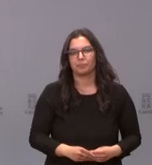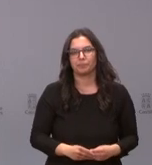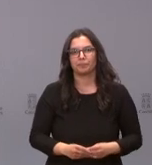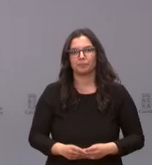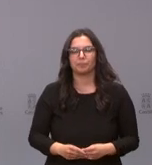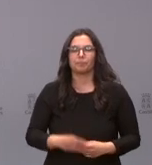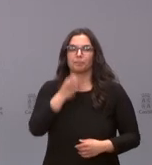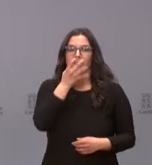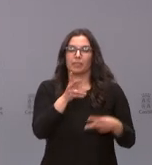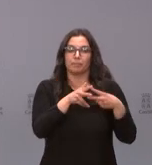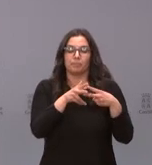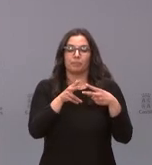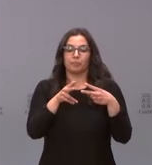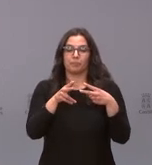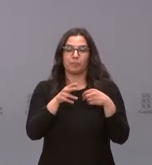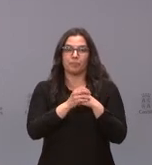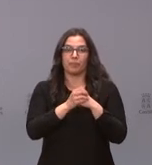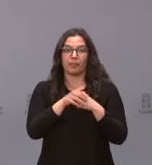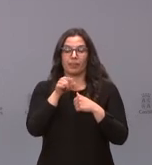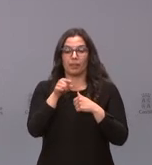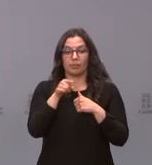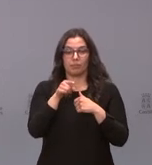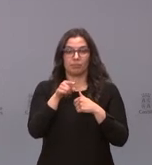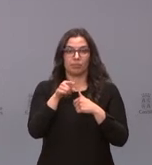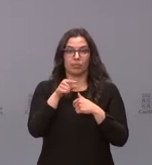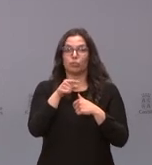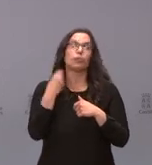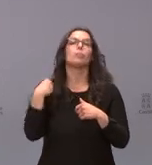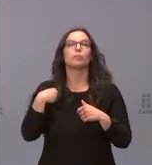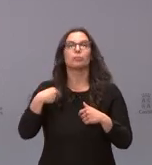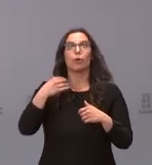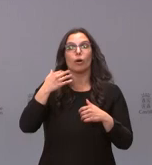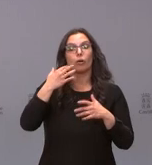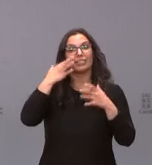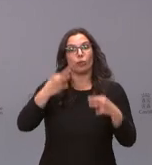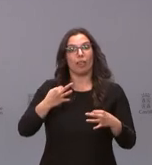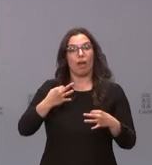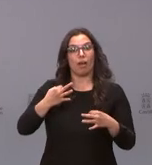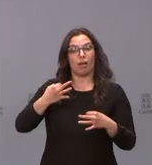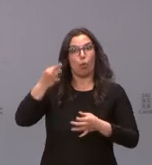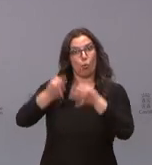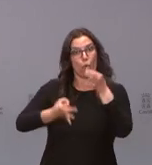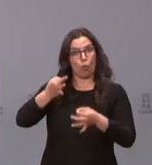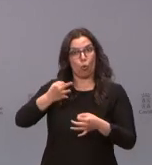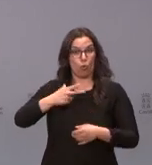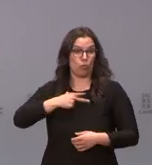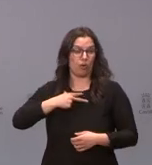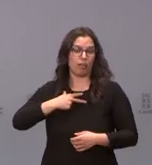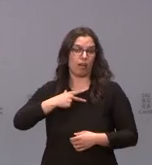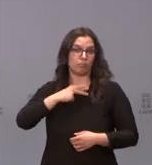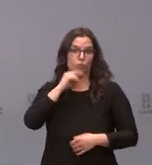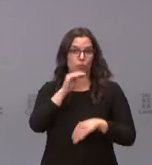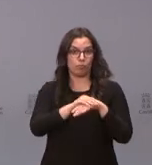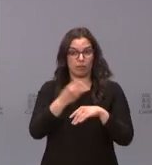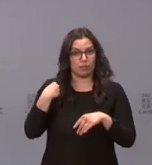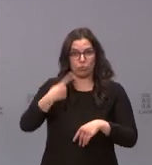Bien, esto es aplicar la seguridad jurídica que es exactamente lo que dijimos que